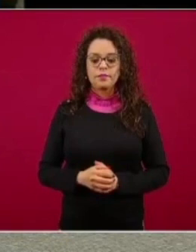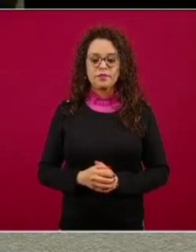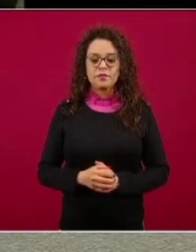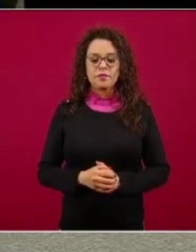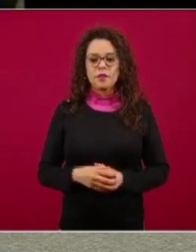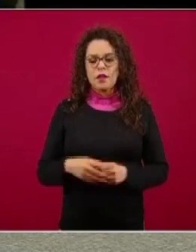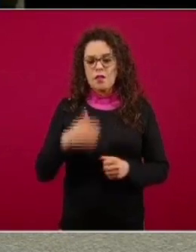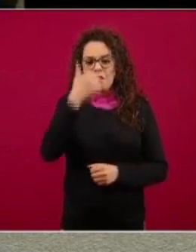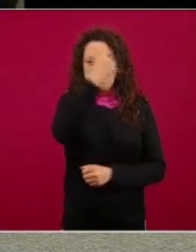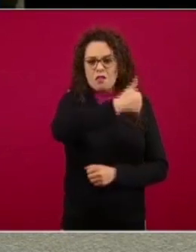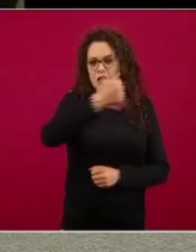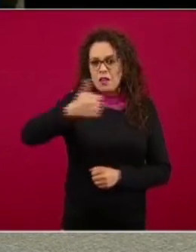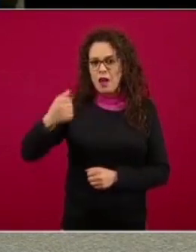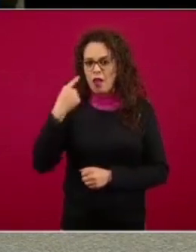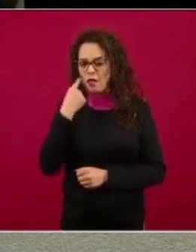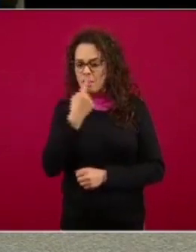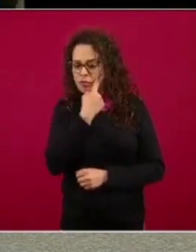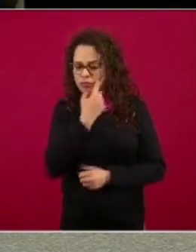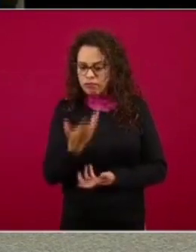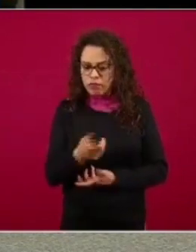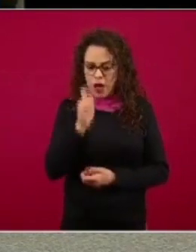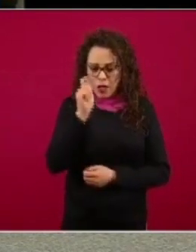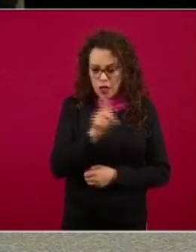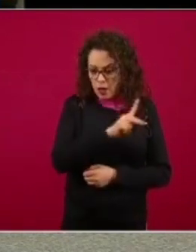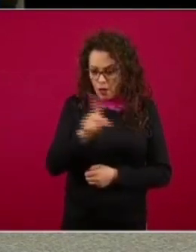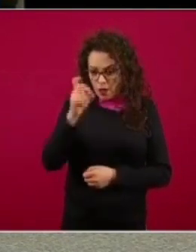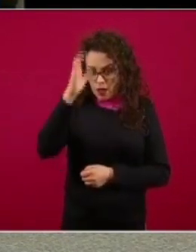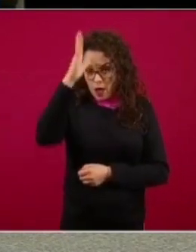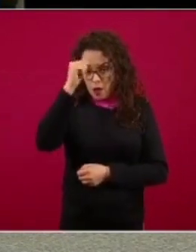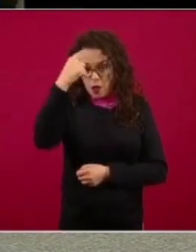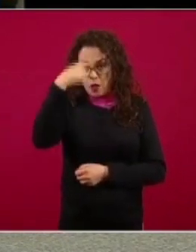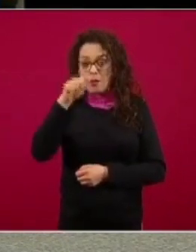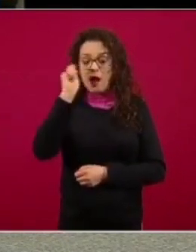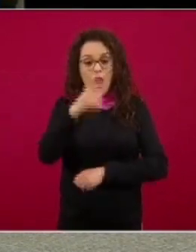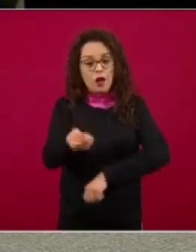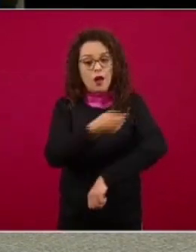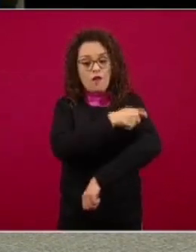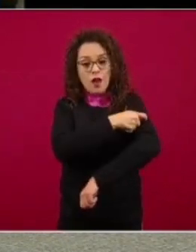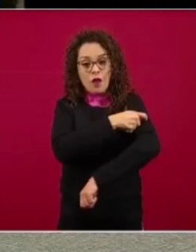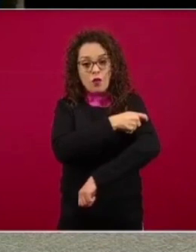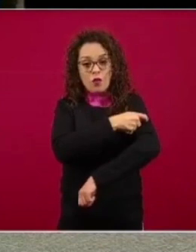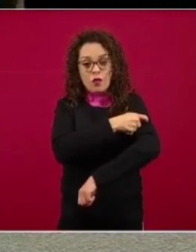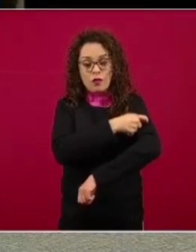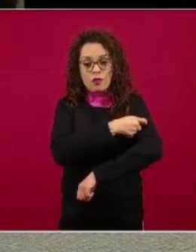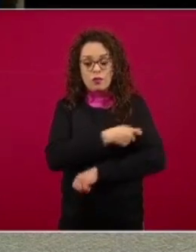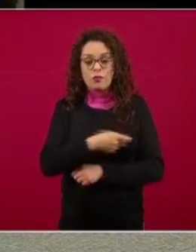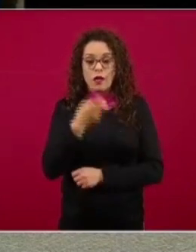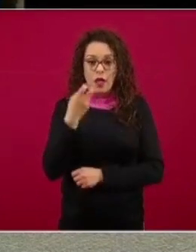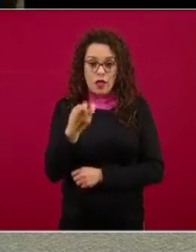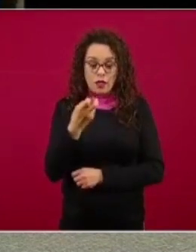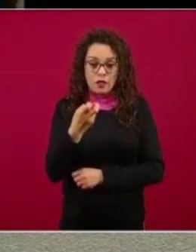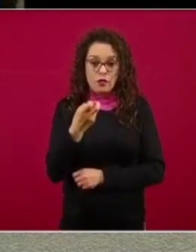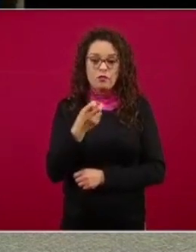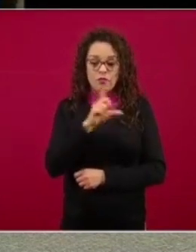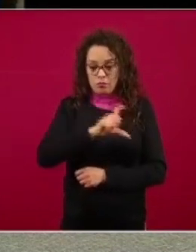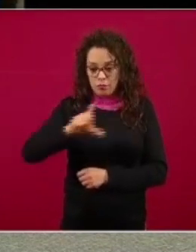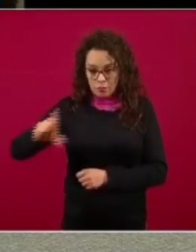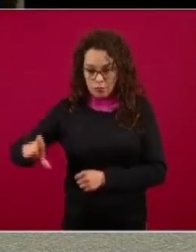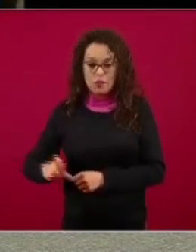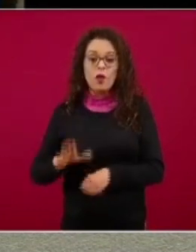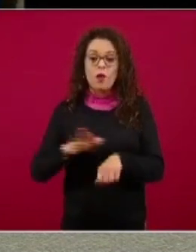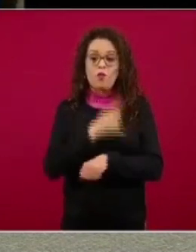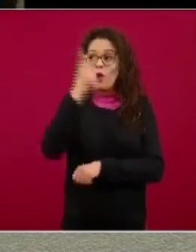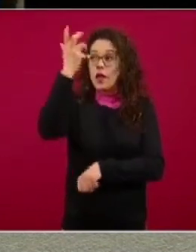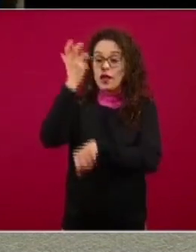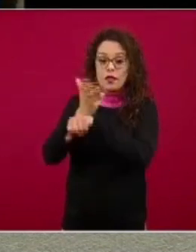para la aplicación de vacunas aquí en México previo a estas dosis teniendo en cuenta que en Estados Unidos será a